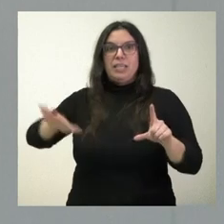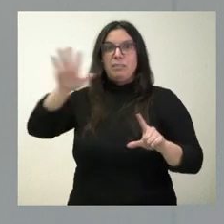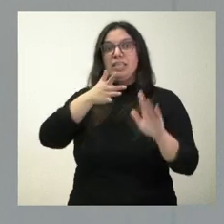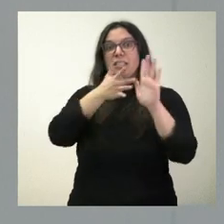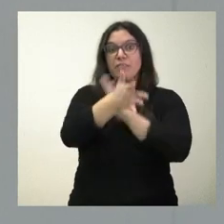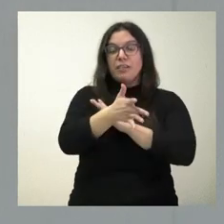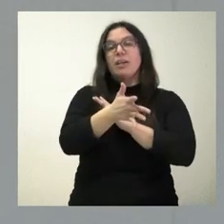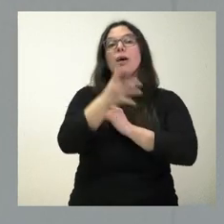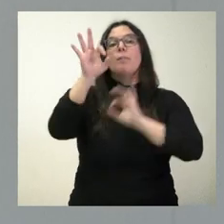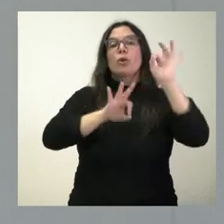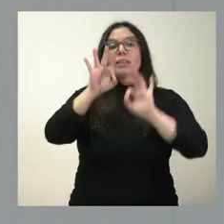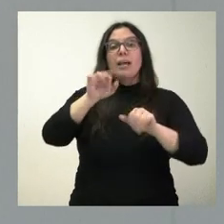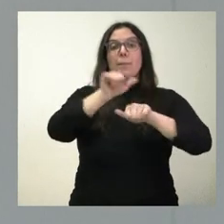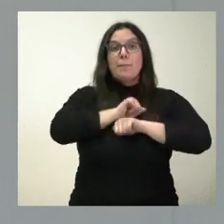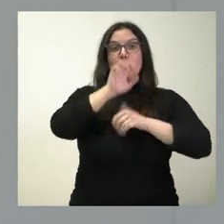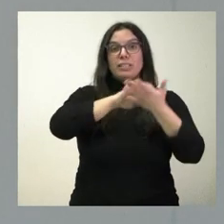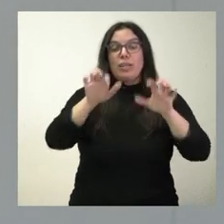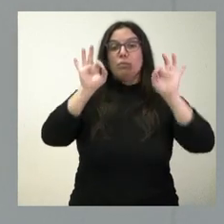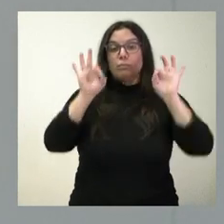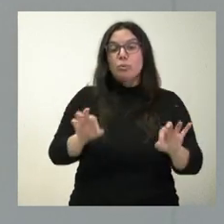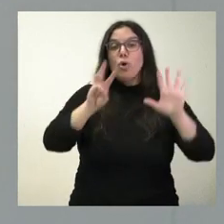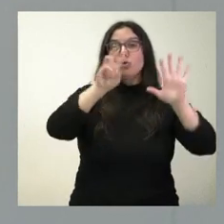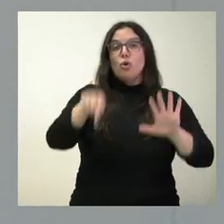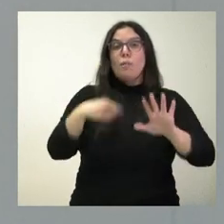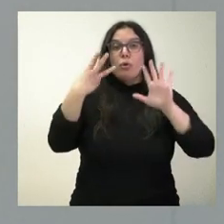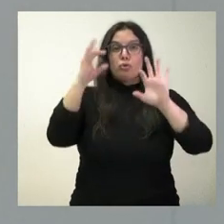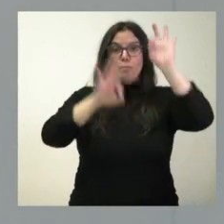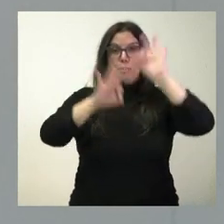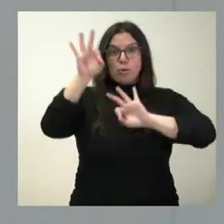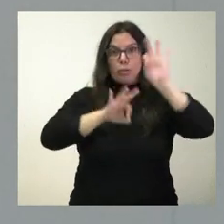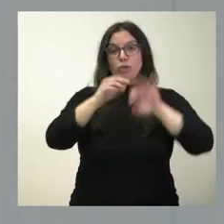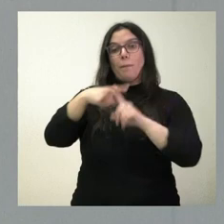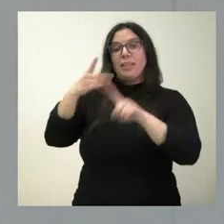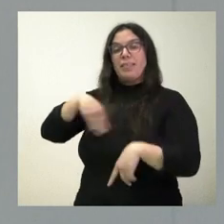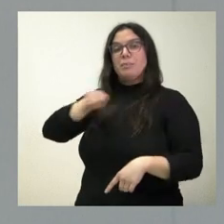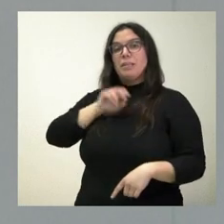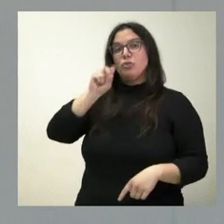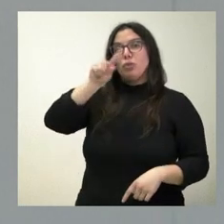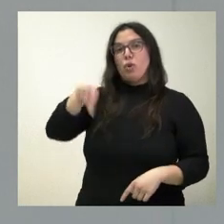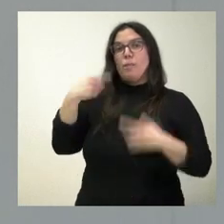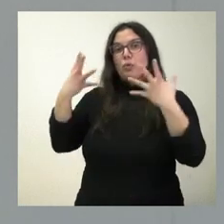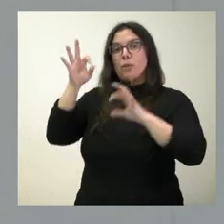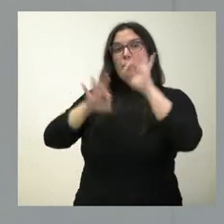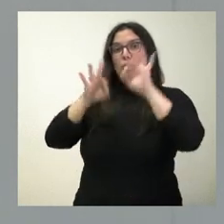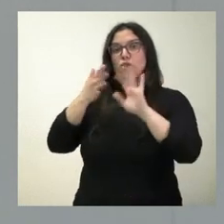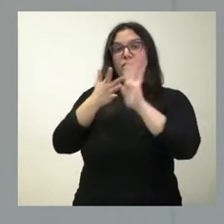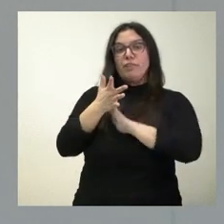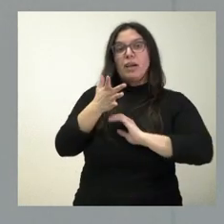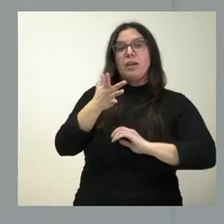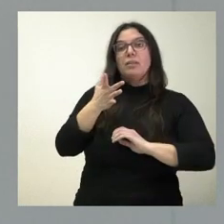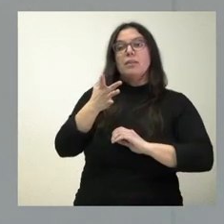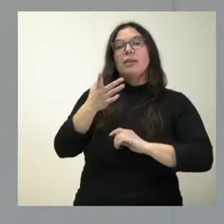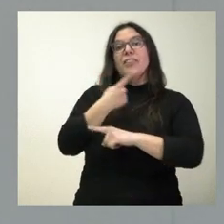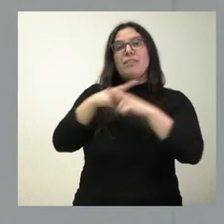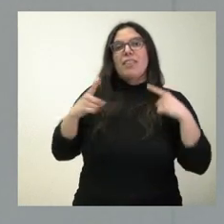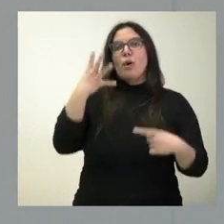sitúa con una tasa de paro en Castilla y León del 8,8% frente a una media española del 12,9%. Son cuatro puntos de